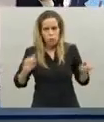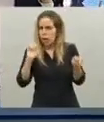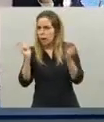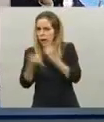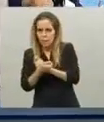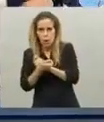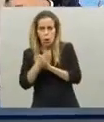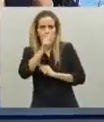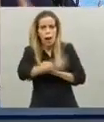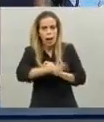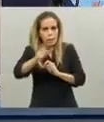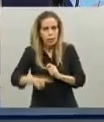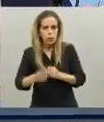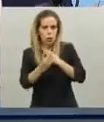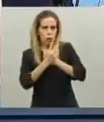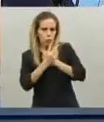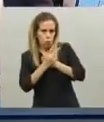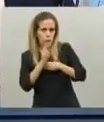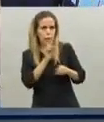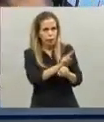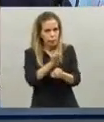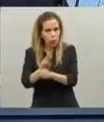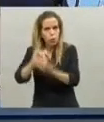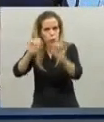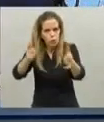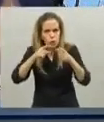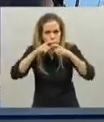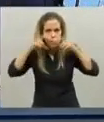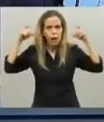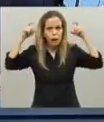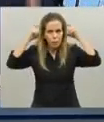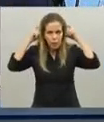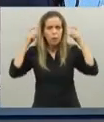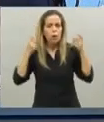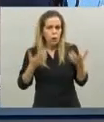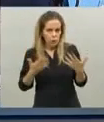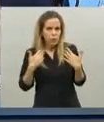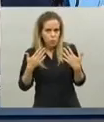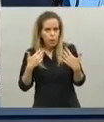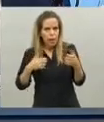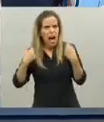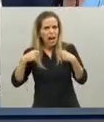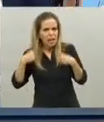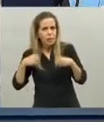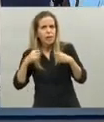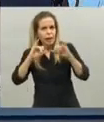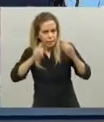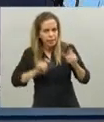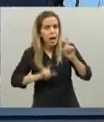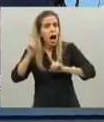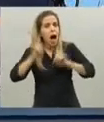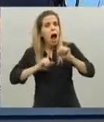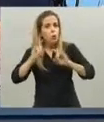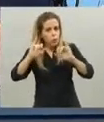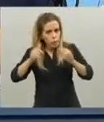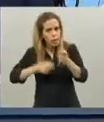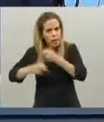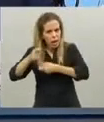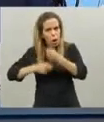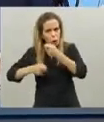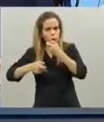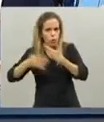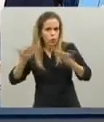recaudos con el tapabocas puesto pero que se pueden hacer muchísimas más cosas sin riesgo sin peligro en algunos de ellos estos días